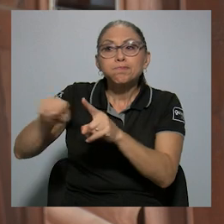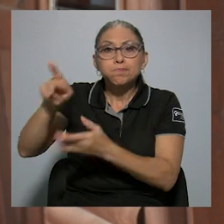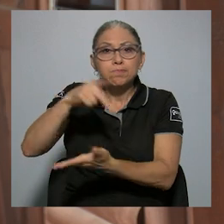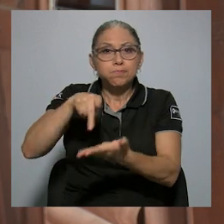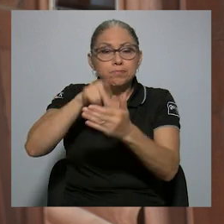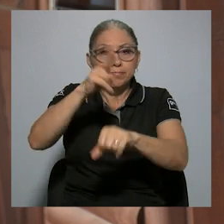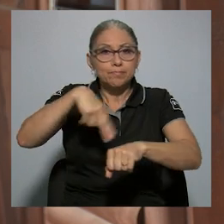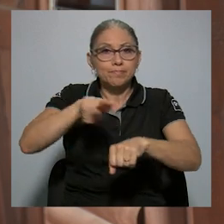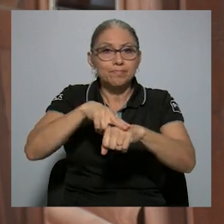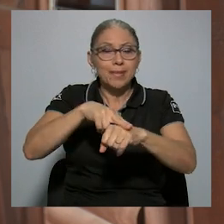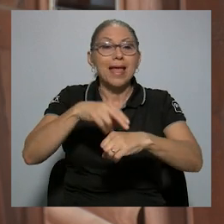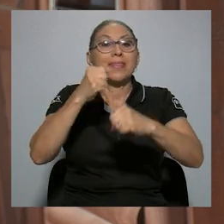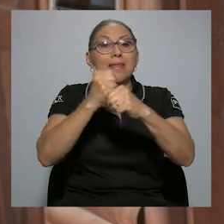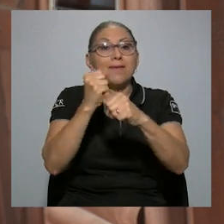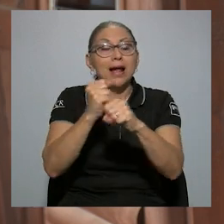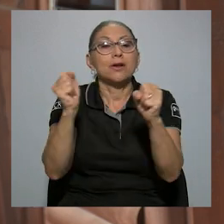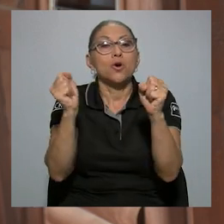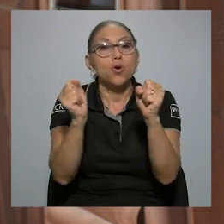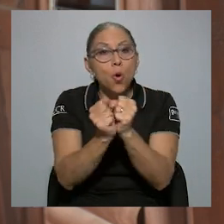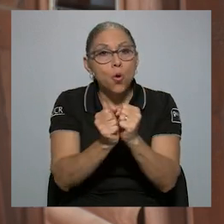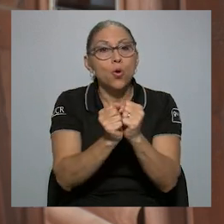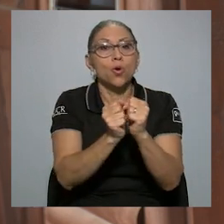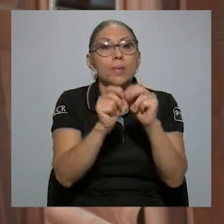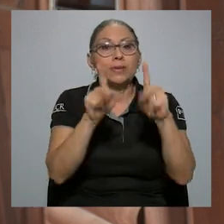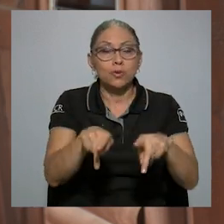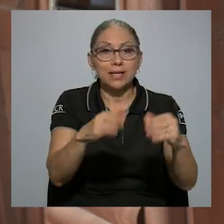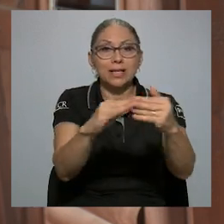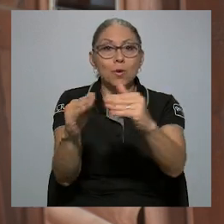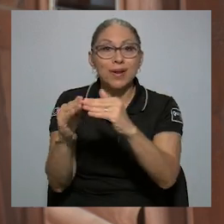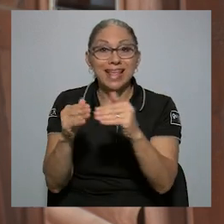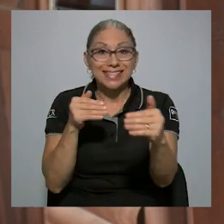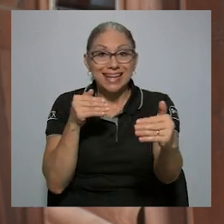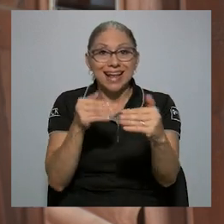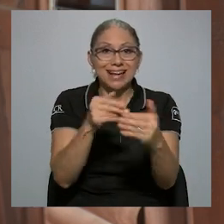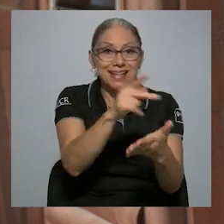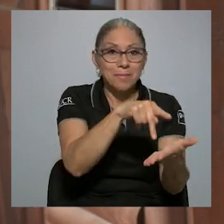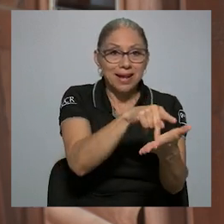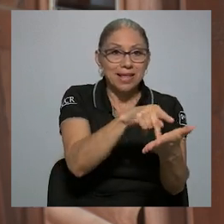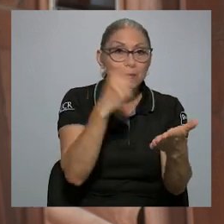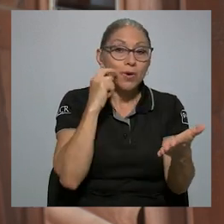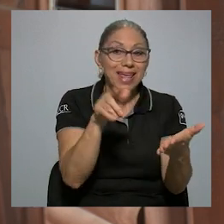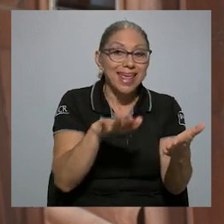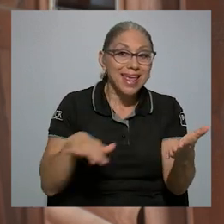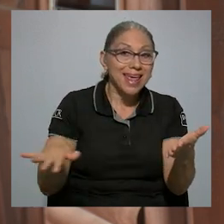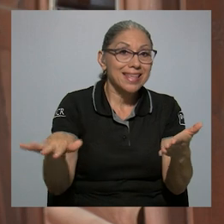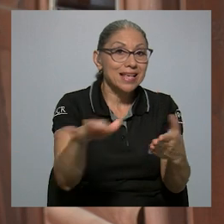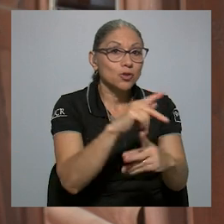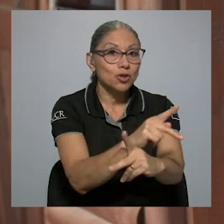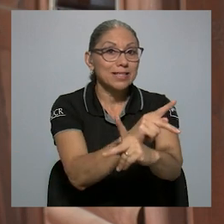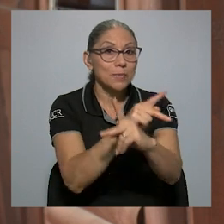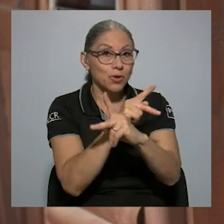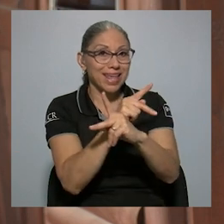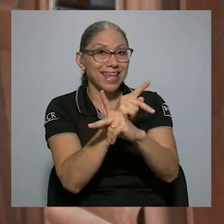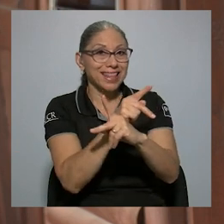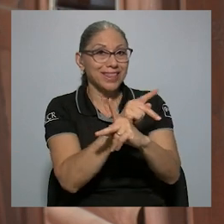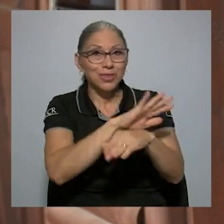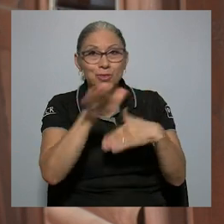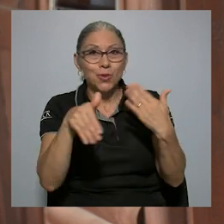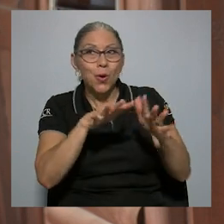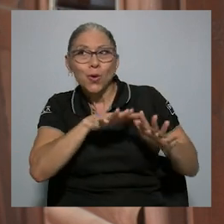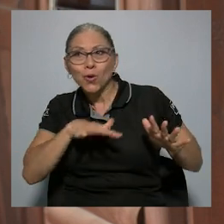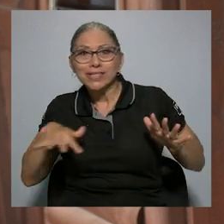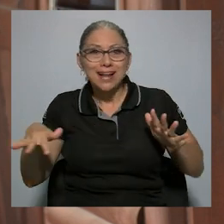trabajarlo con las comunidades aledañas al parque, porque las comunidades son las que protegen los recursos que están alrededor del parque.